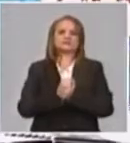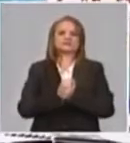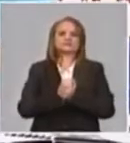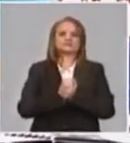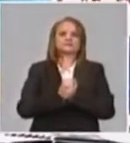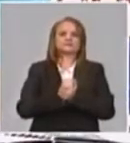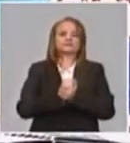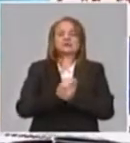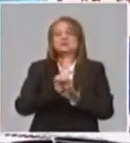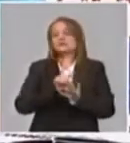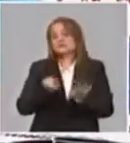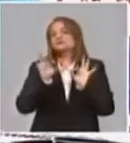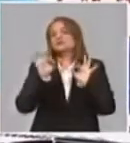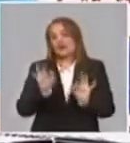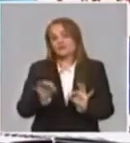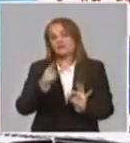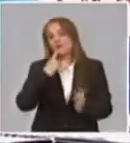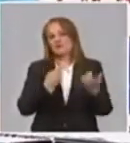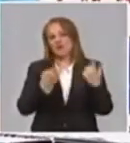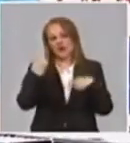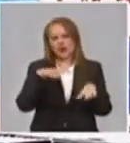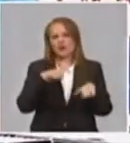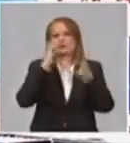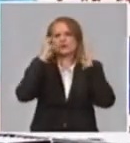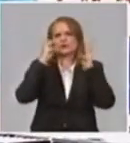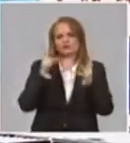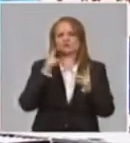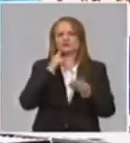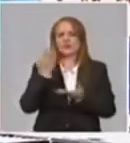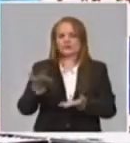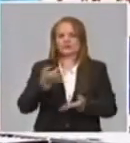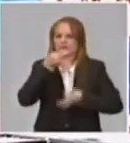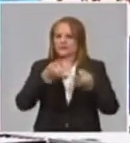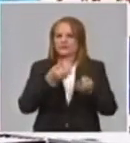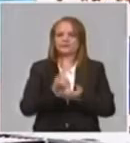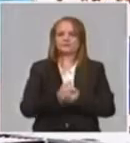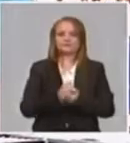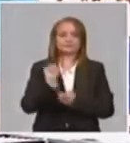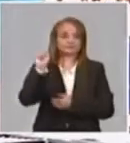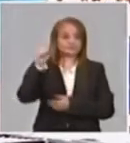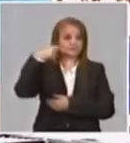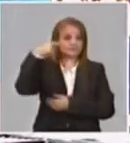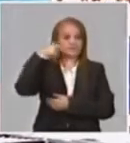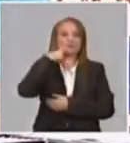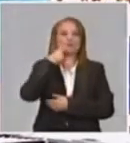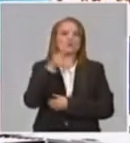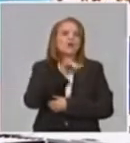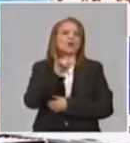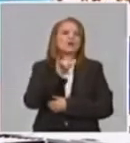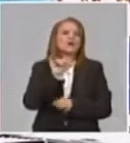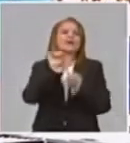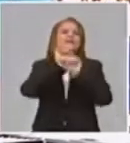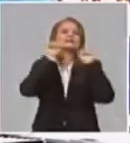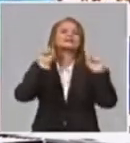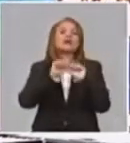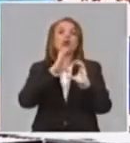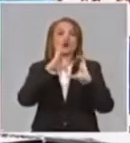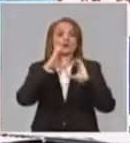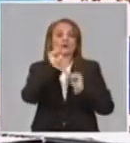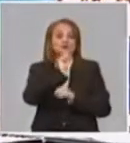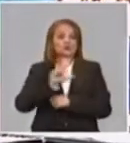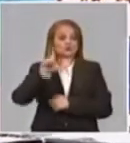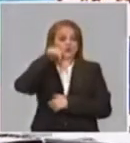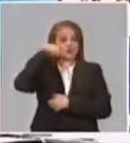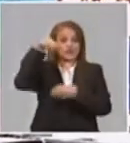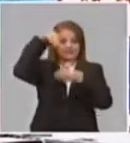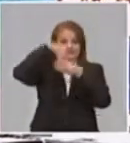cuestiones que voy a mencionar solo algunas acá. En primer lugar, una estrategia de comunicación social, donde